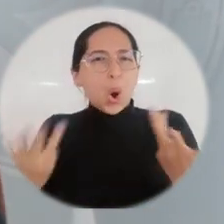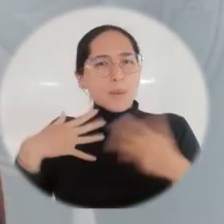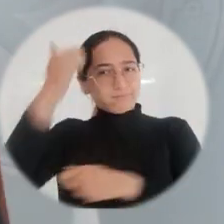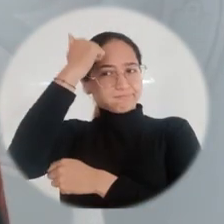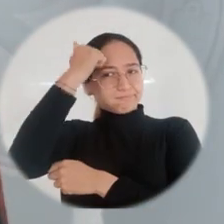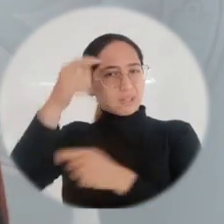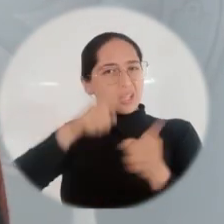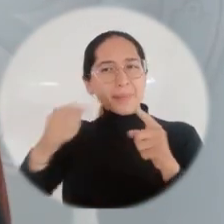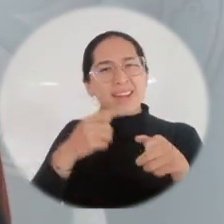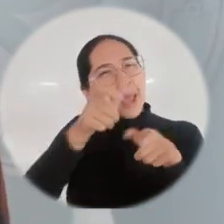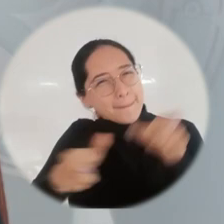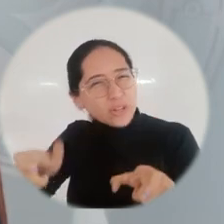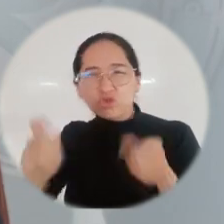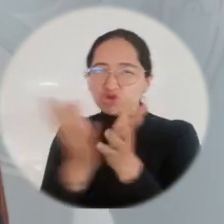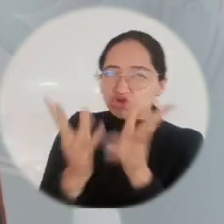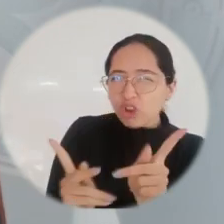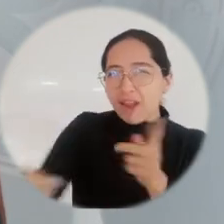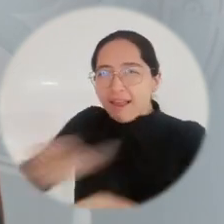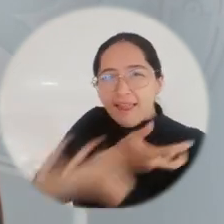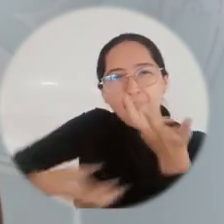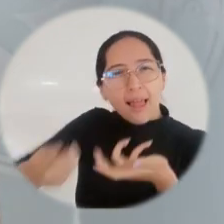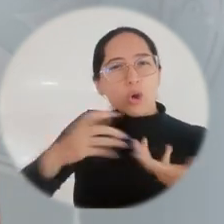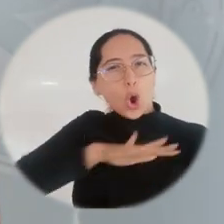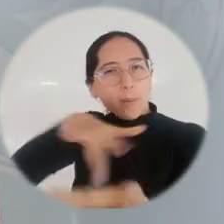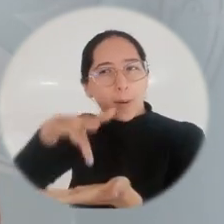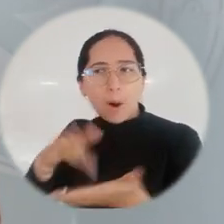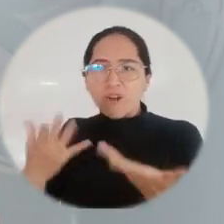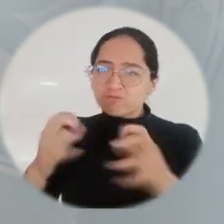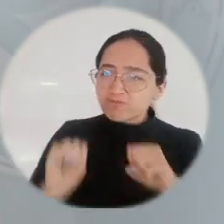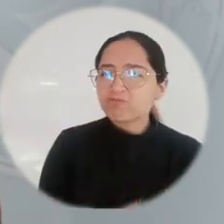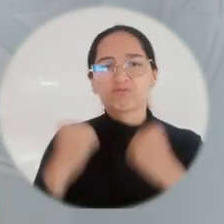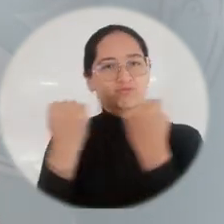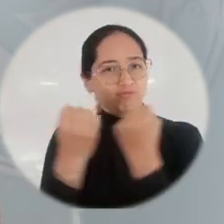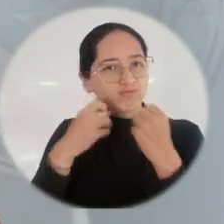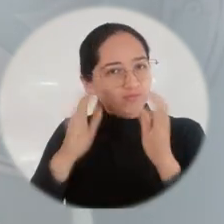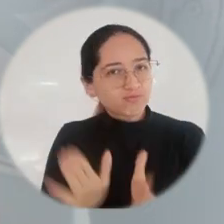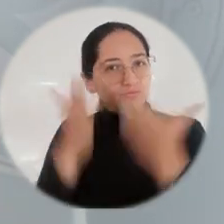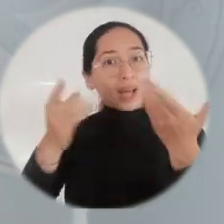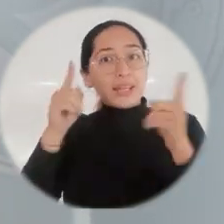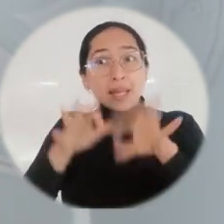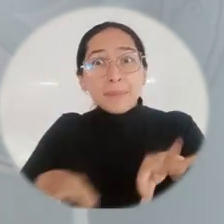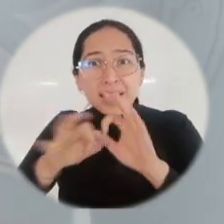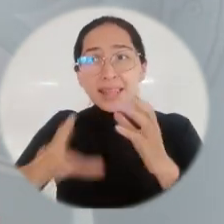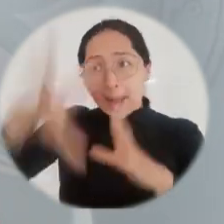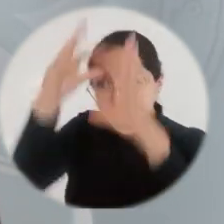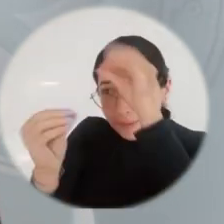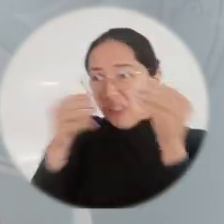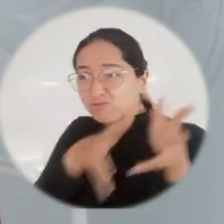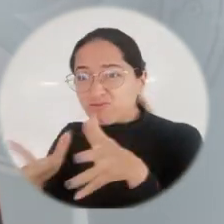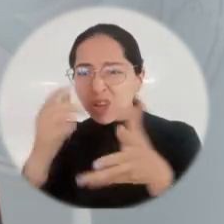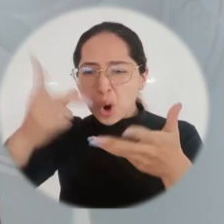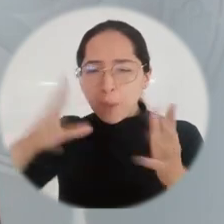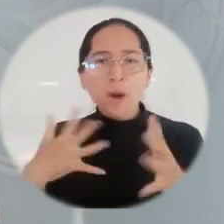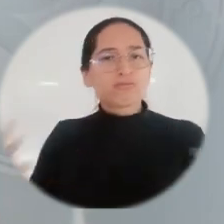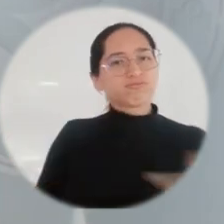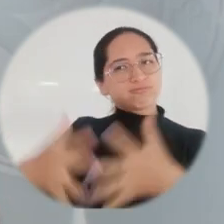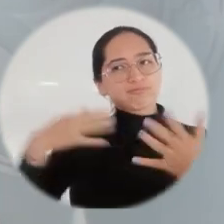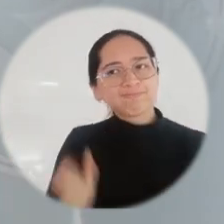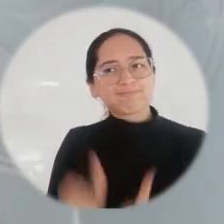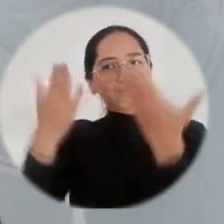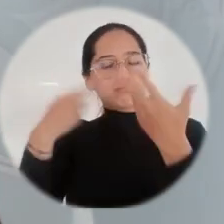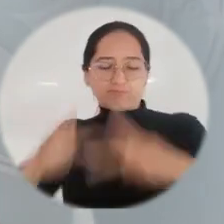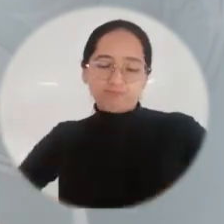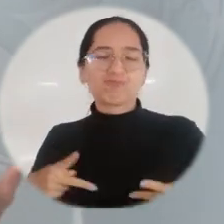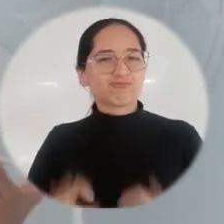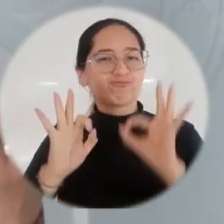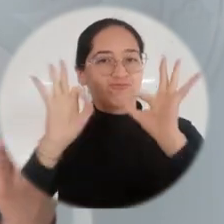y cómo los docentes interactúan con los estudiantes de forma presencial y que garanticemos esos resultados de aprendizaje para